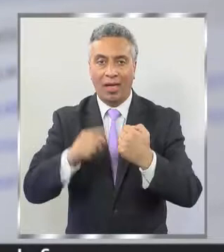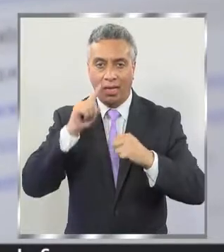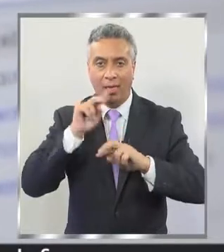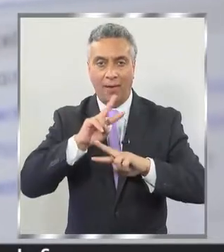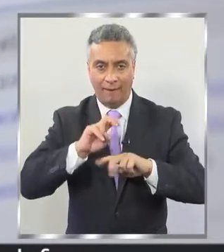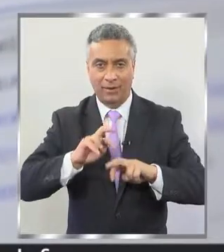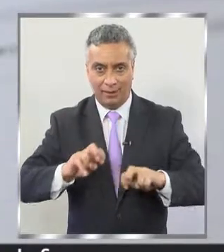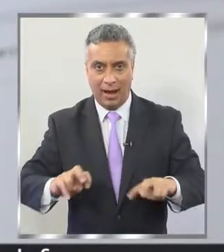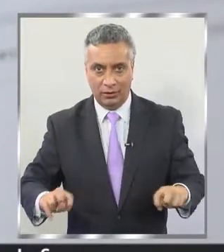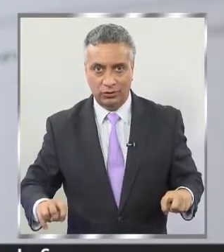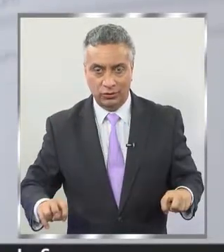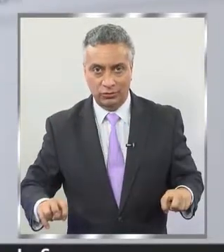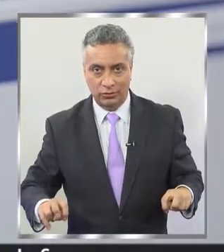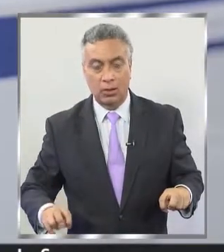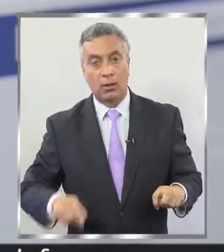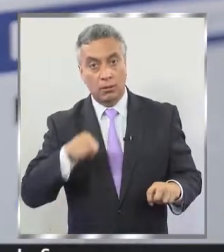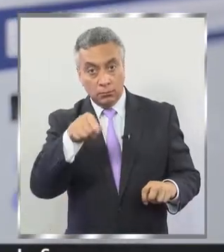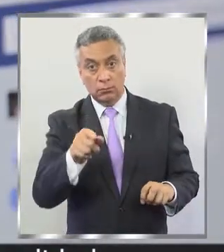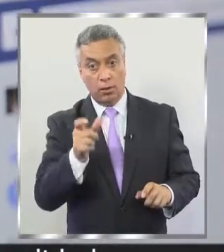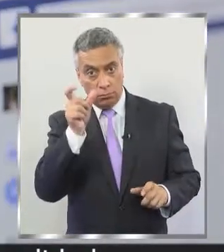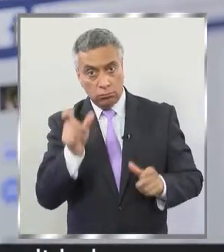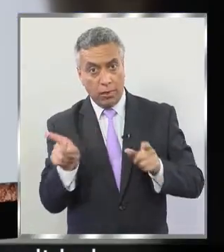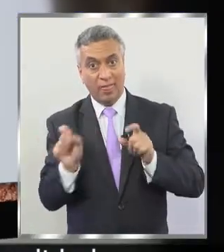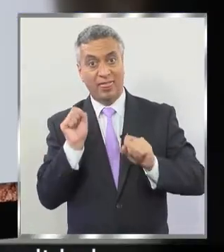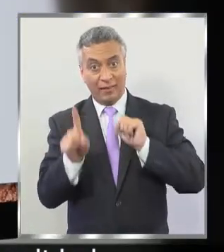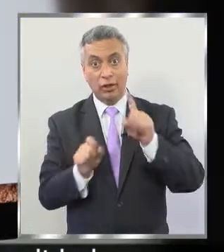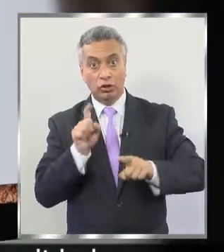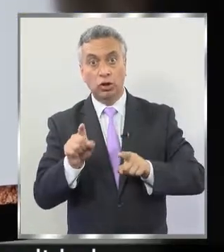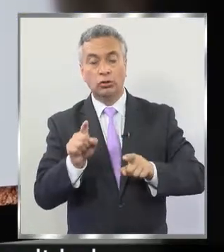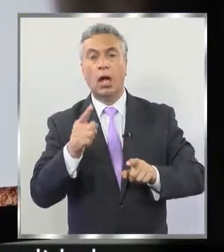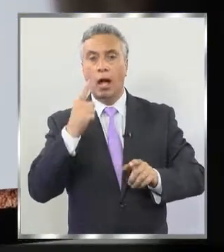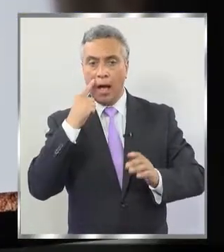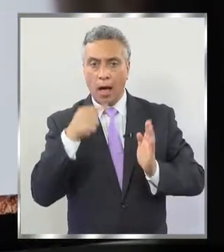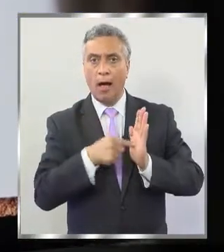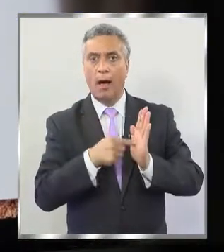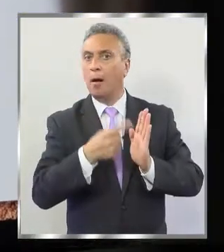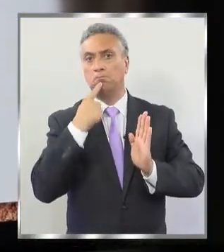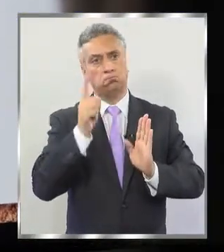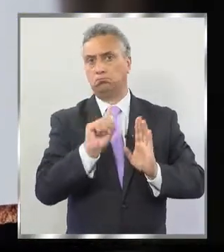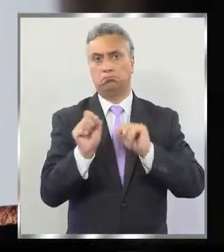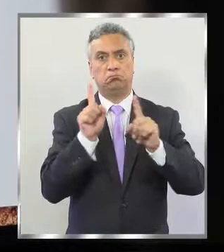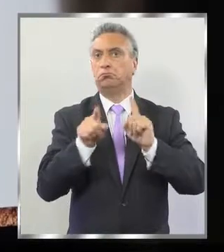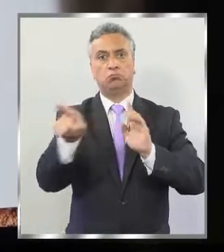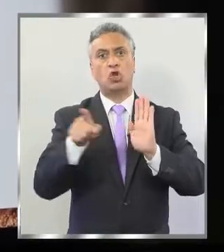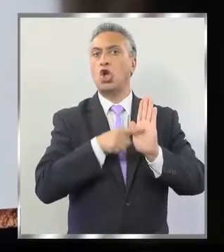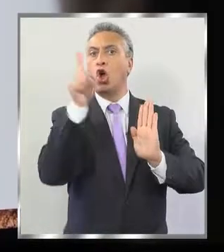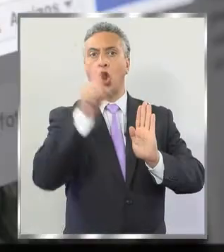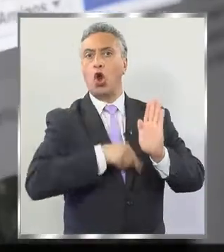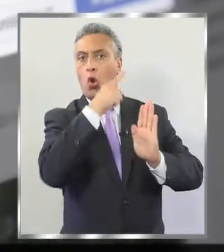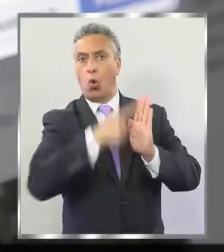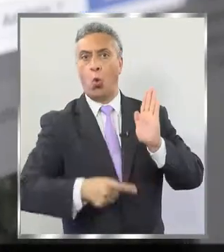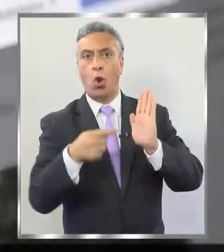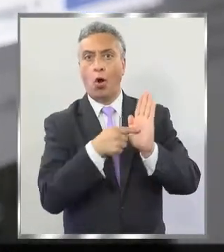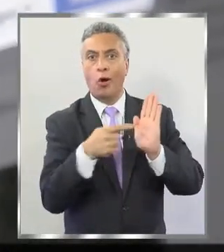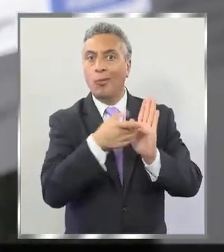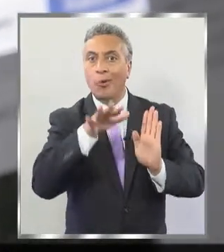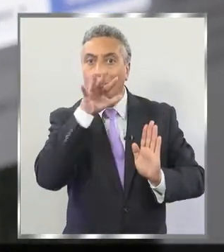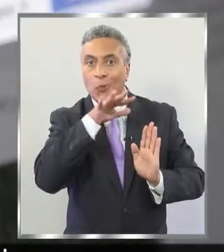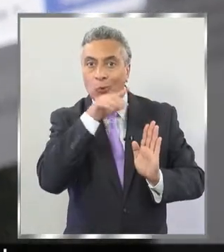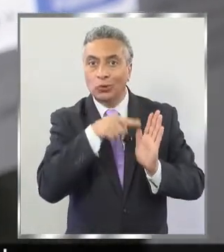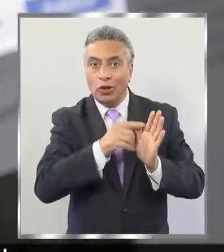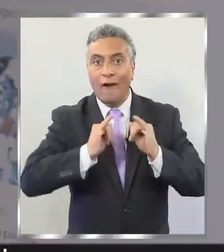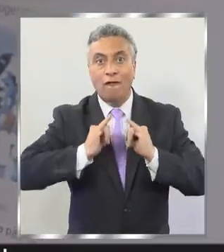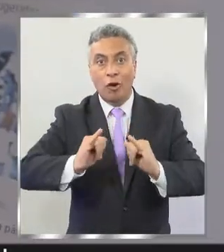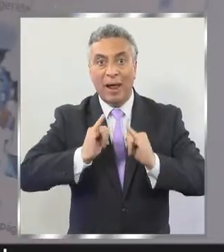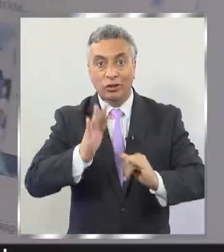Una situación que hizo que los defensores presentaran un recurso de nulidad ante la justicia, ya que según ellos, el uso de información